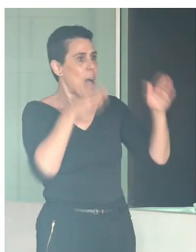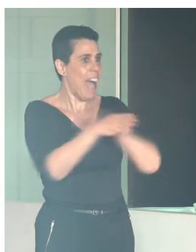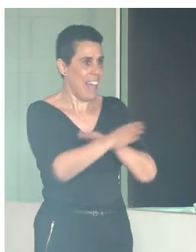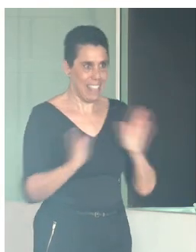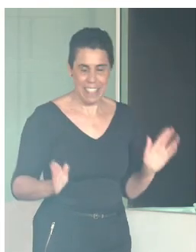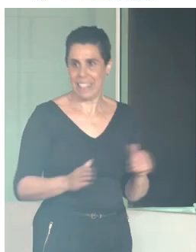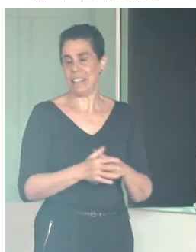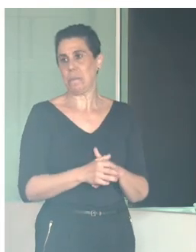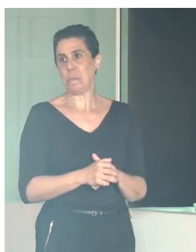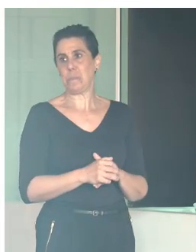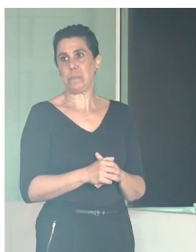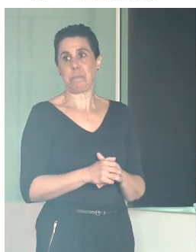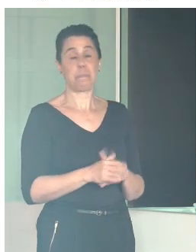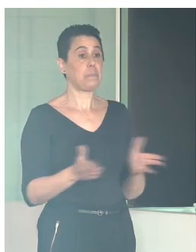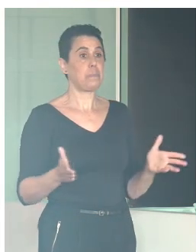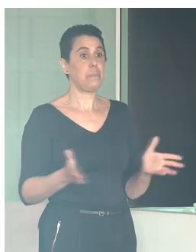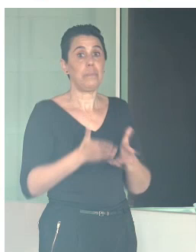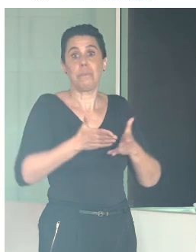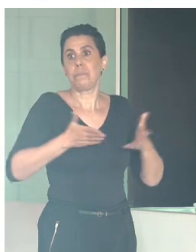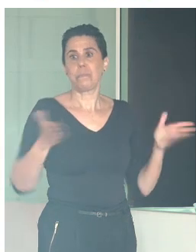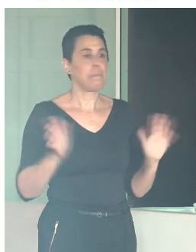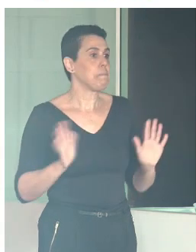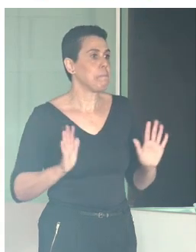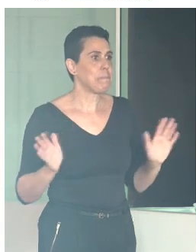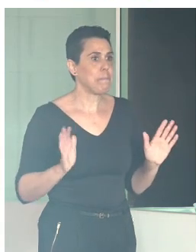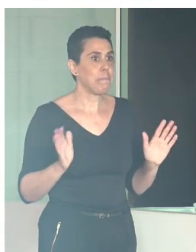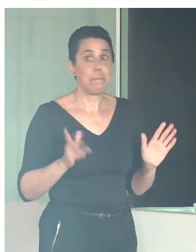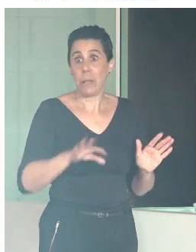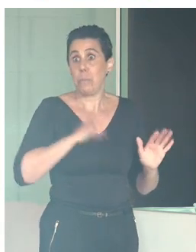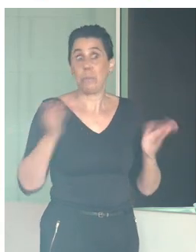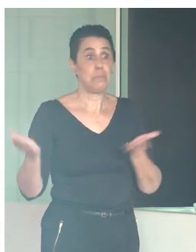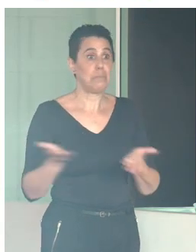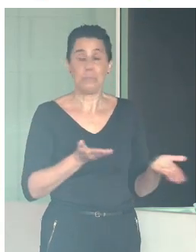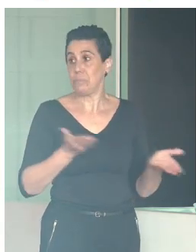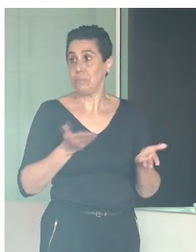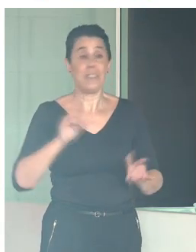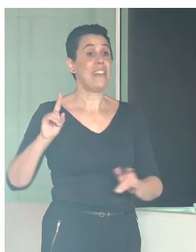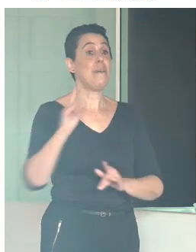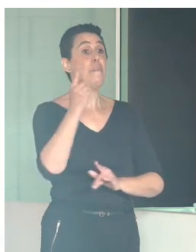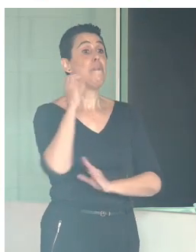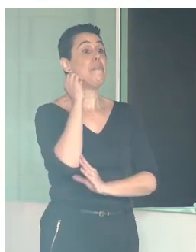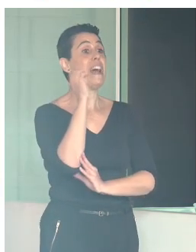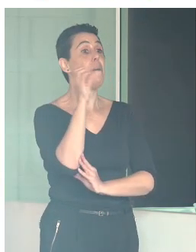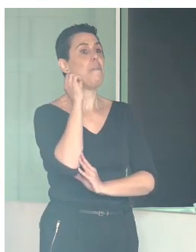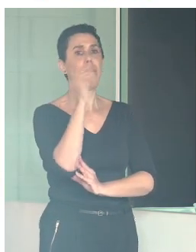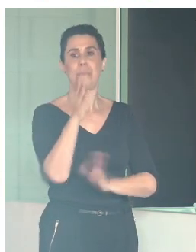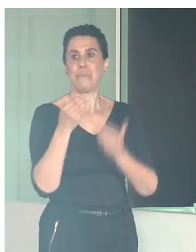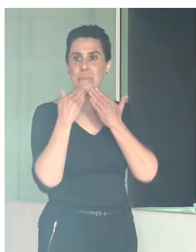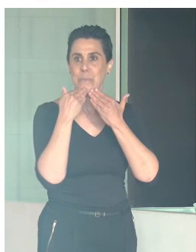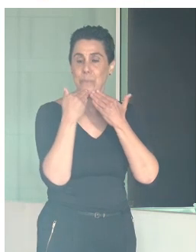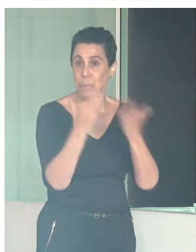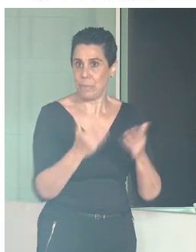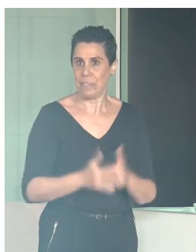Y bueno, pues sin ir más lejos, yo creo que ya podemos dar paso a la primera ponencia. Muchísimas gracias